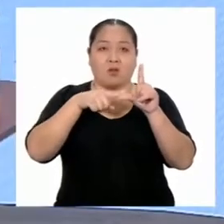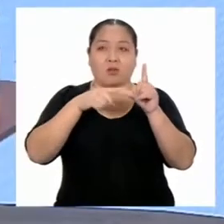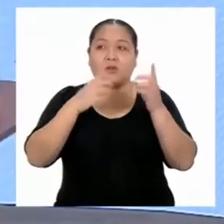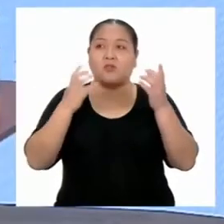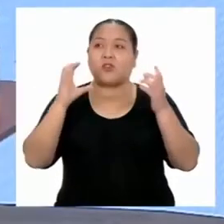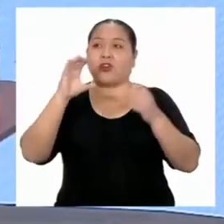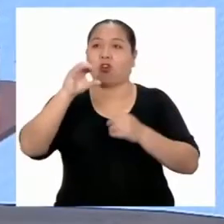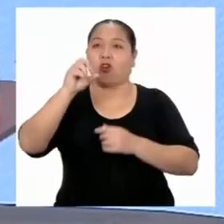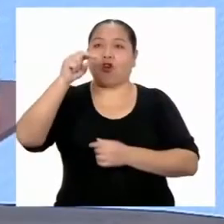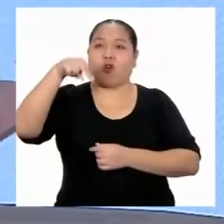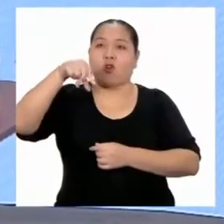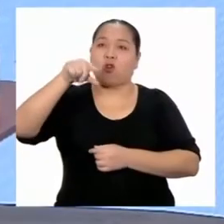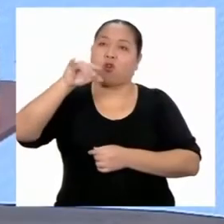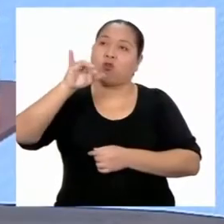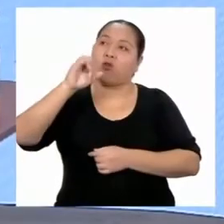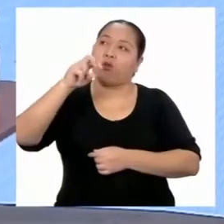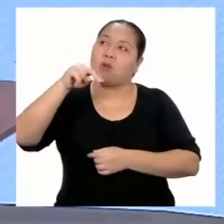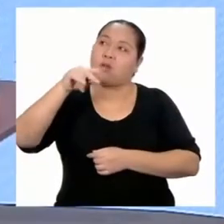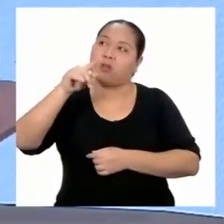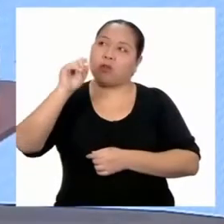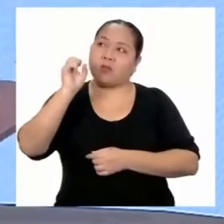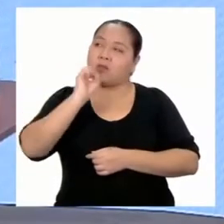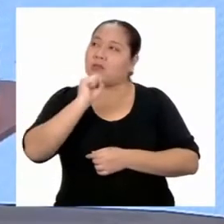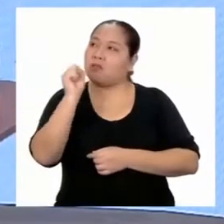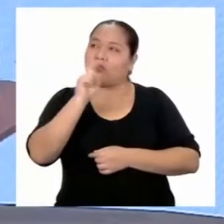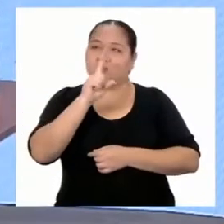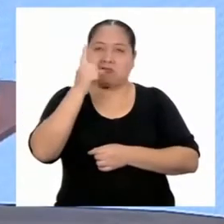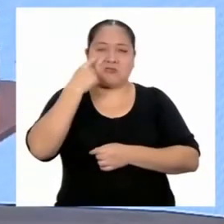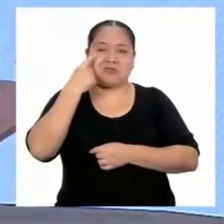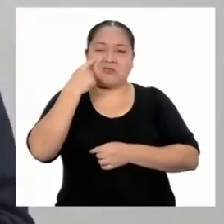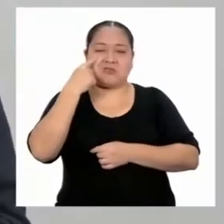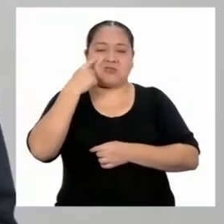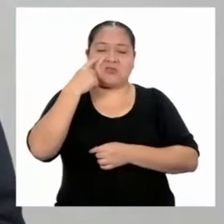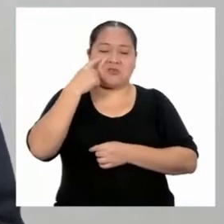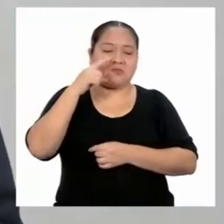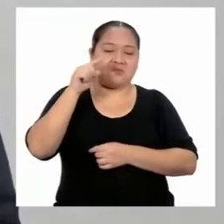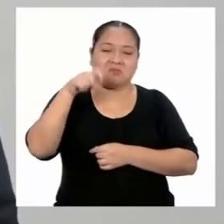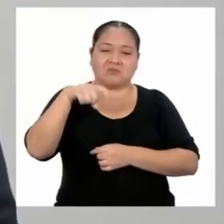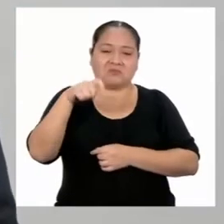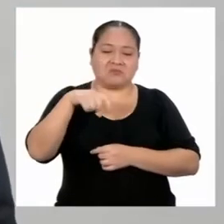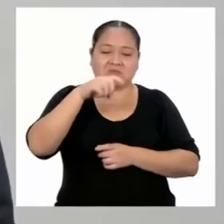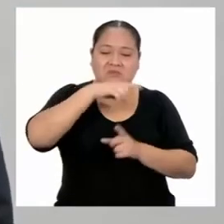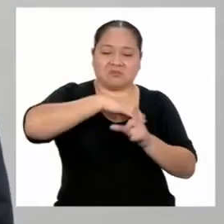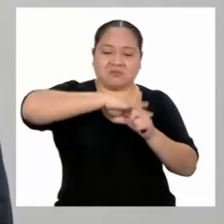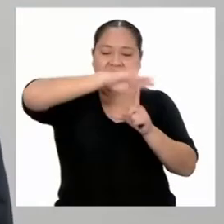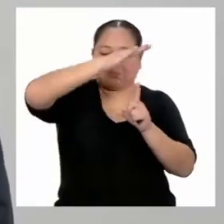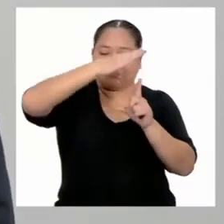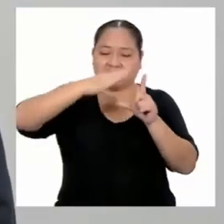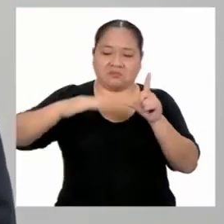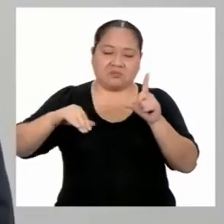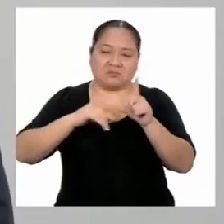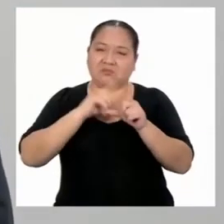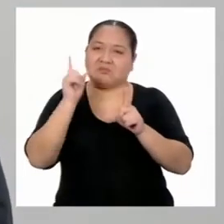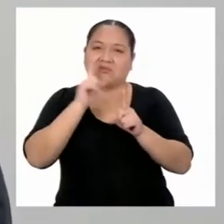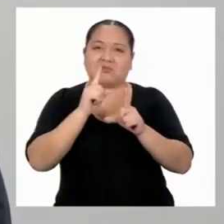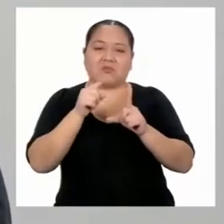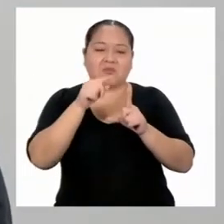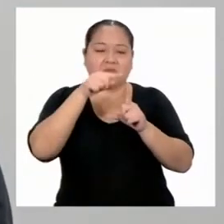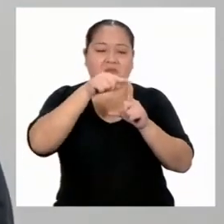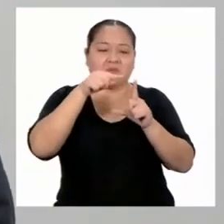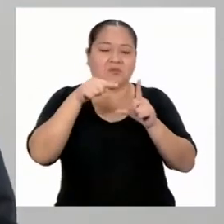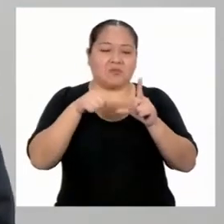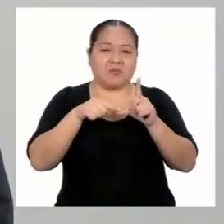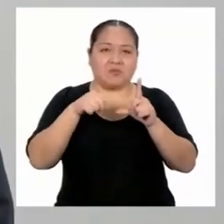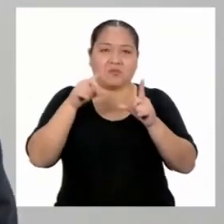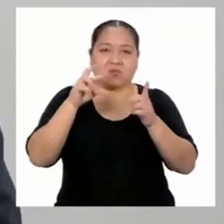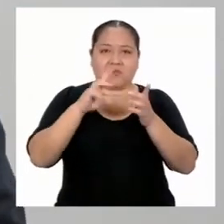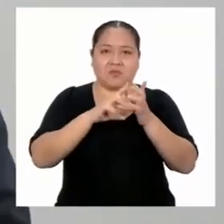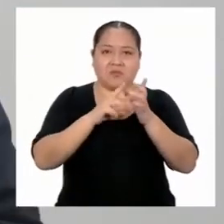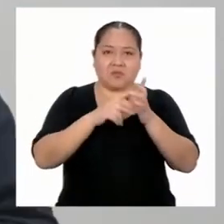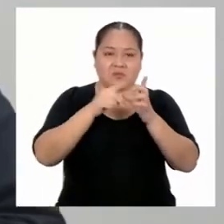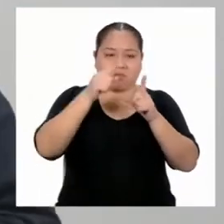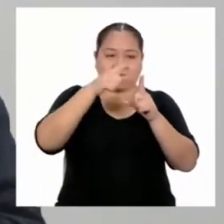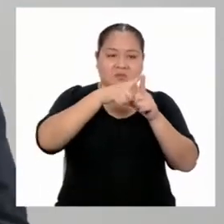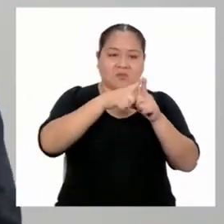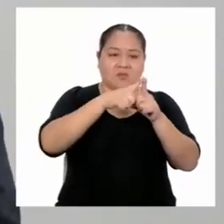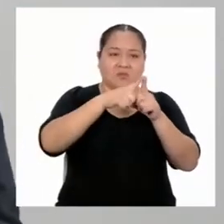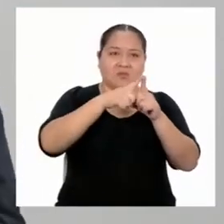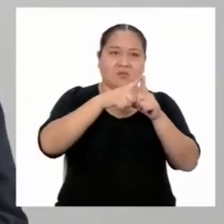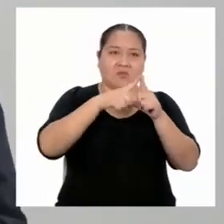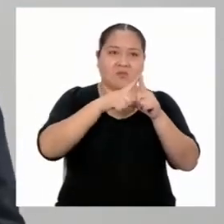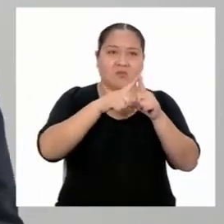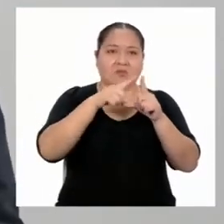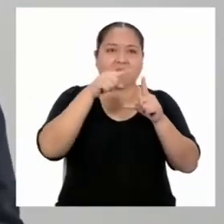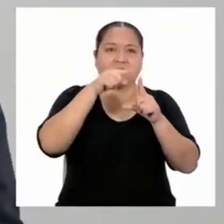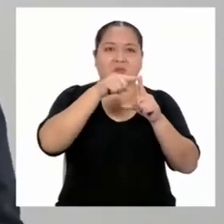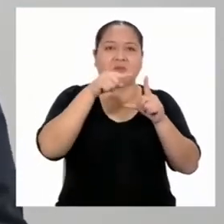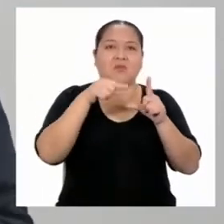Y aquí, ¿no necesitamos conocer la medida de ningún lado? No, porque al tener los mismos ángulos, ya sabemos que tienen